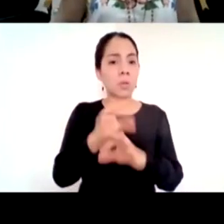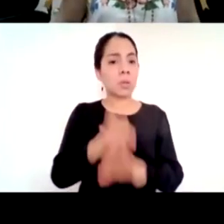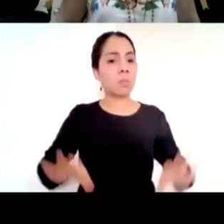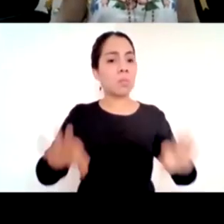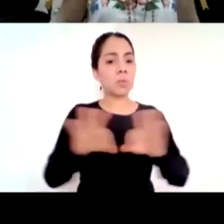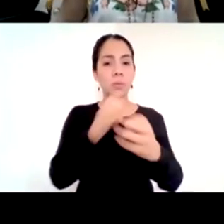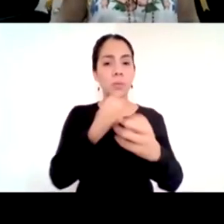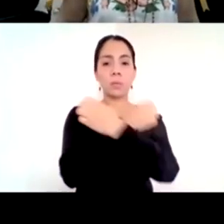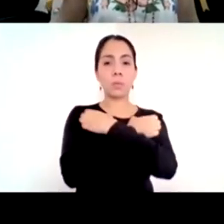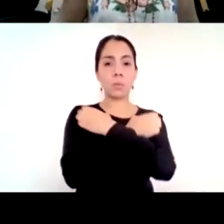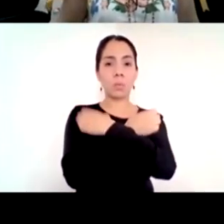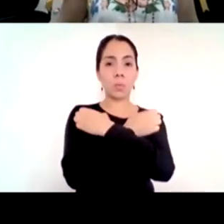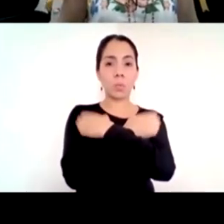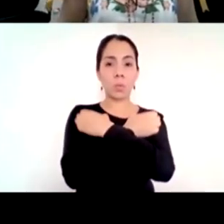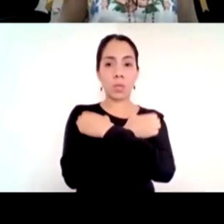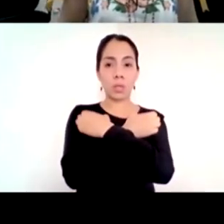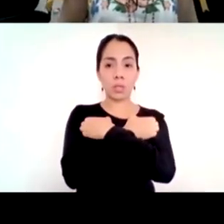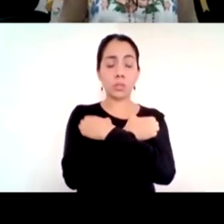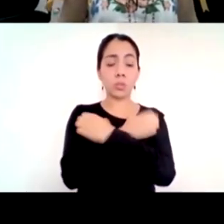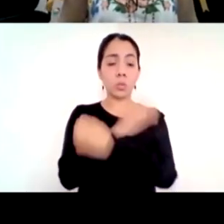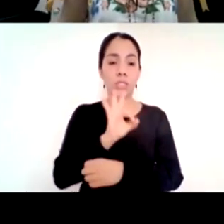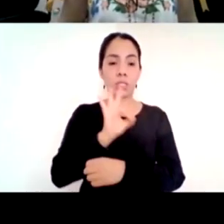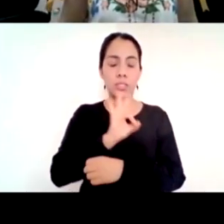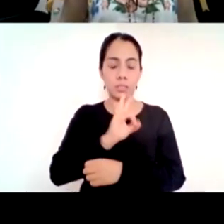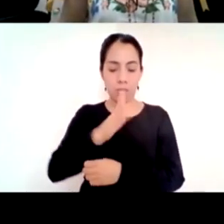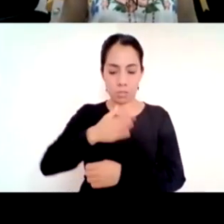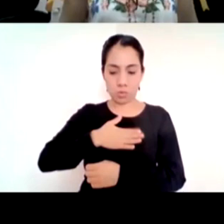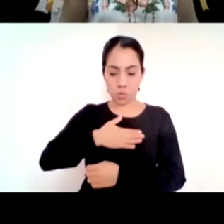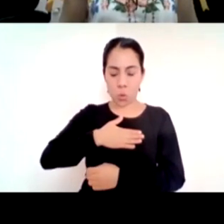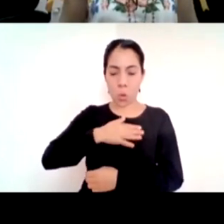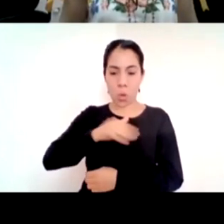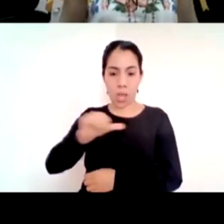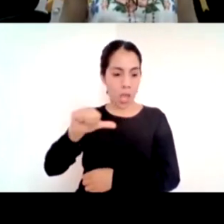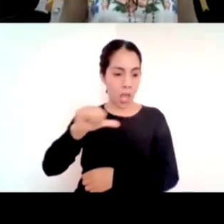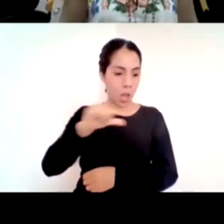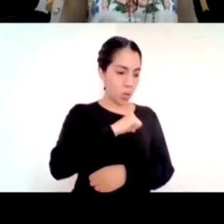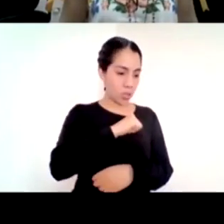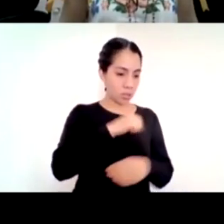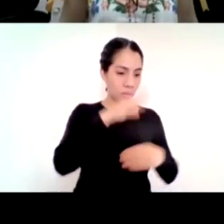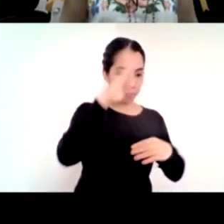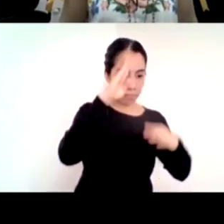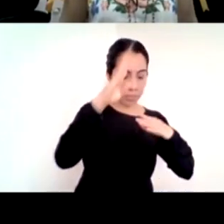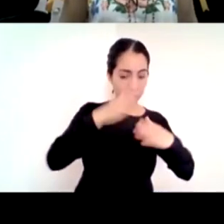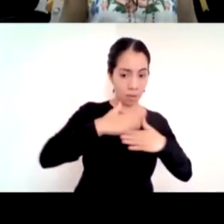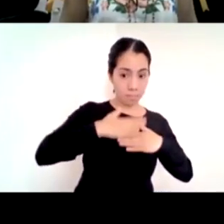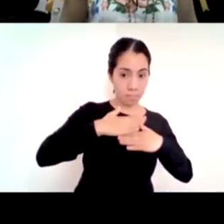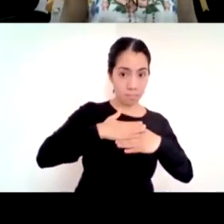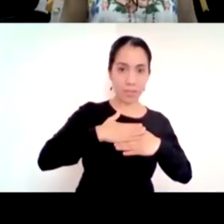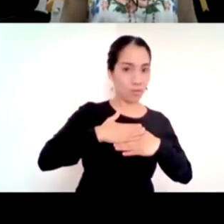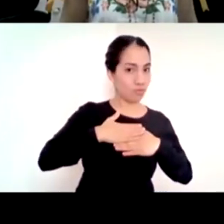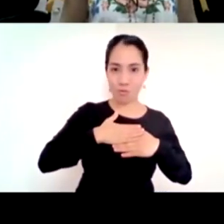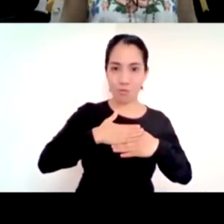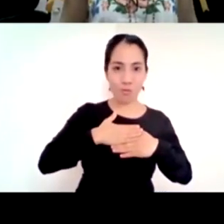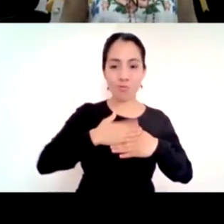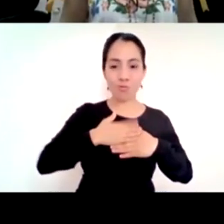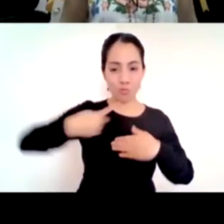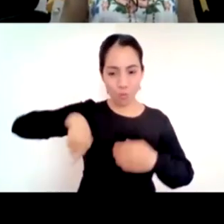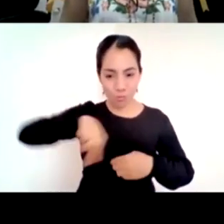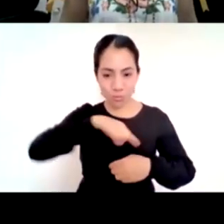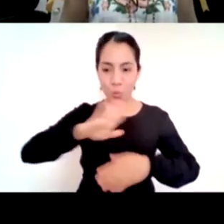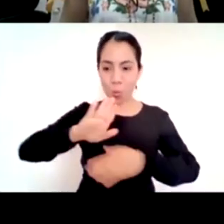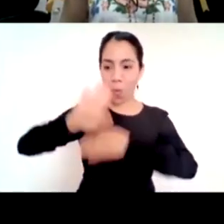todos nosotros en lo individual que es la la educación entonces creo que esto es algo muy importante y